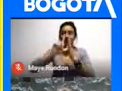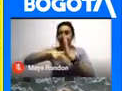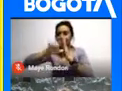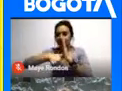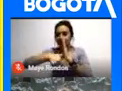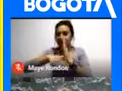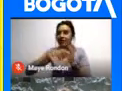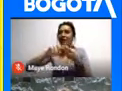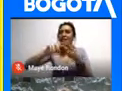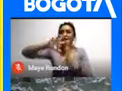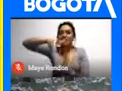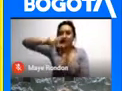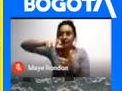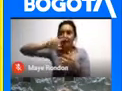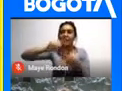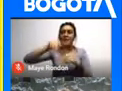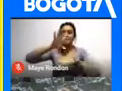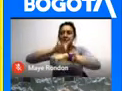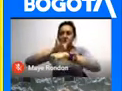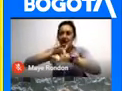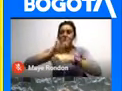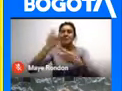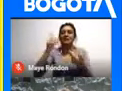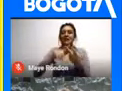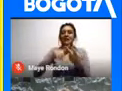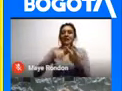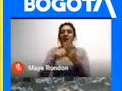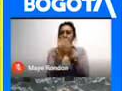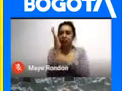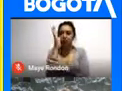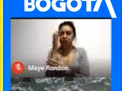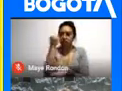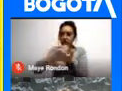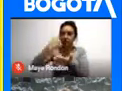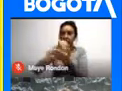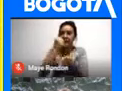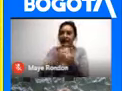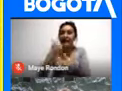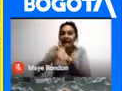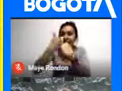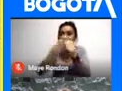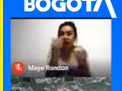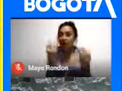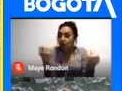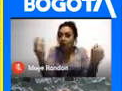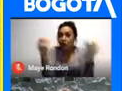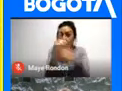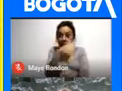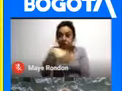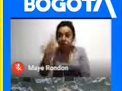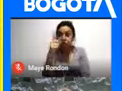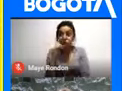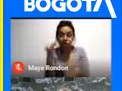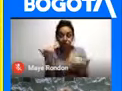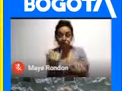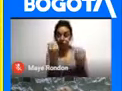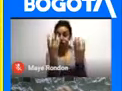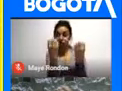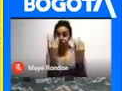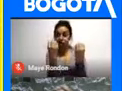astronomía La botánica La medicina La alquimia Cada número Que son los que ustedes ven aquí A la